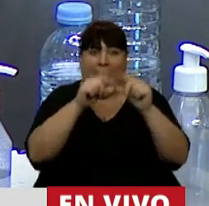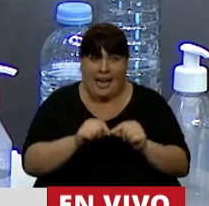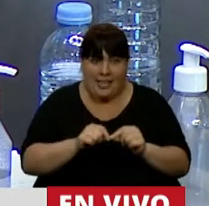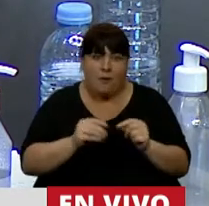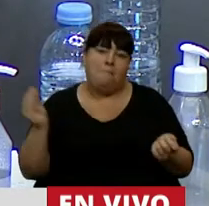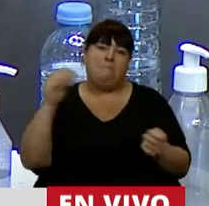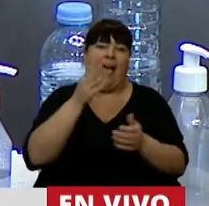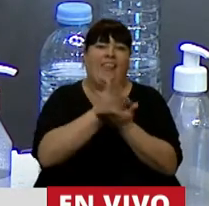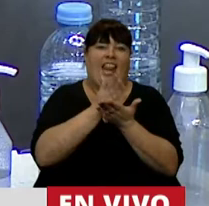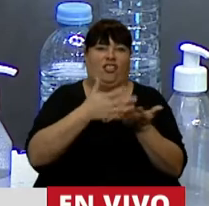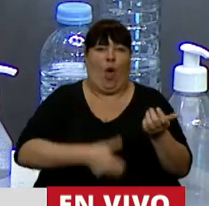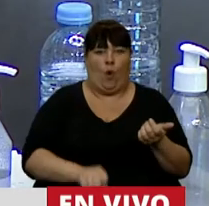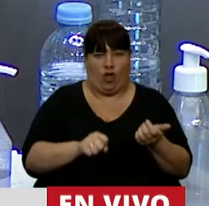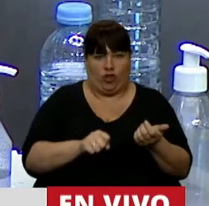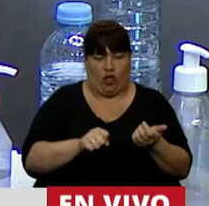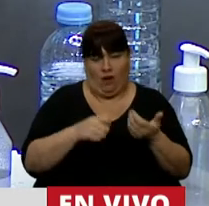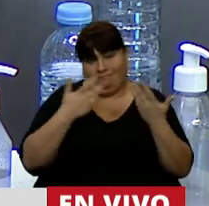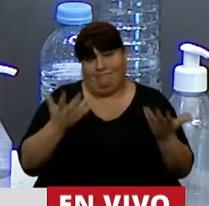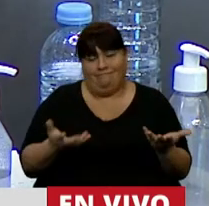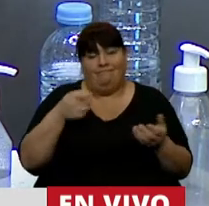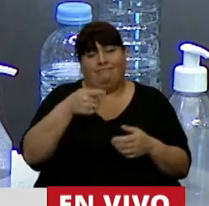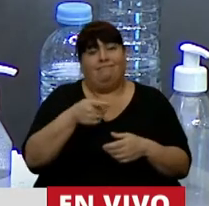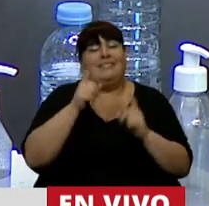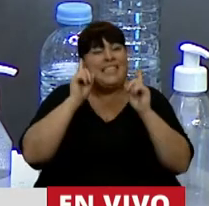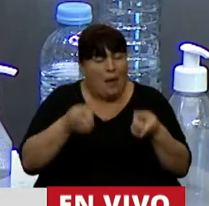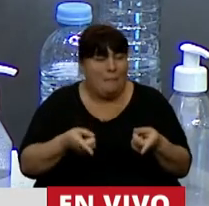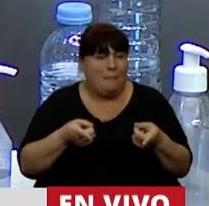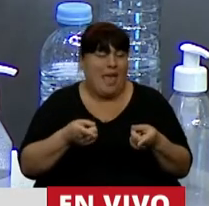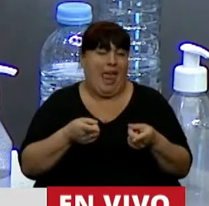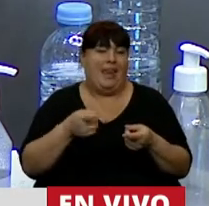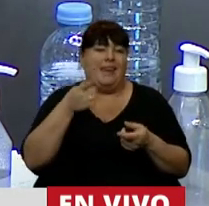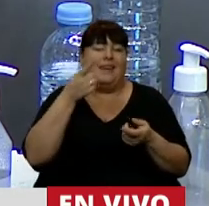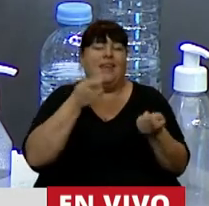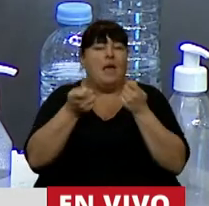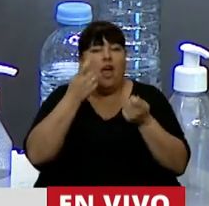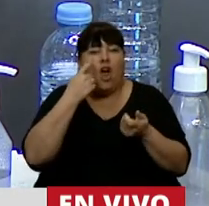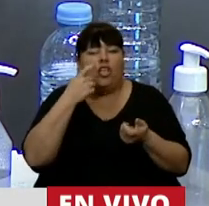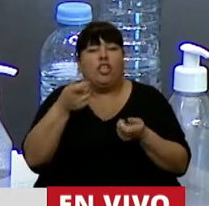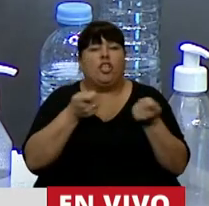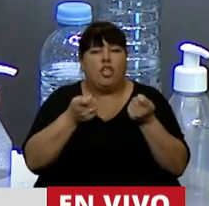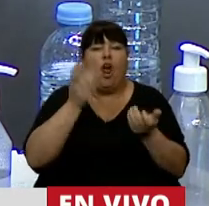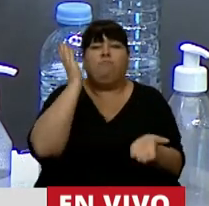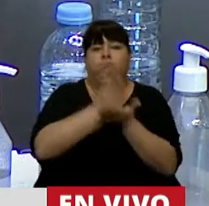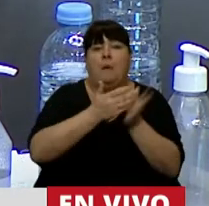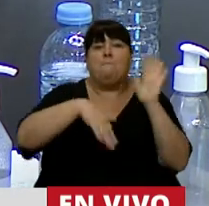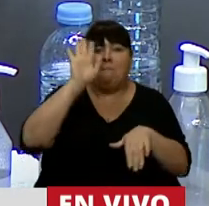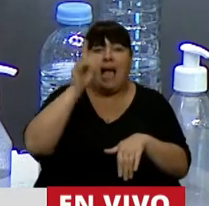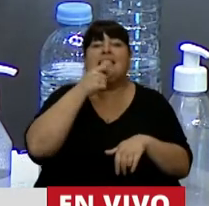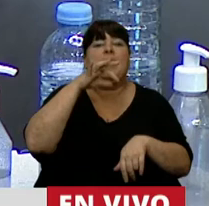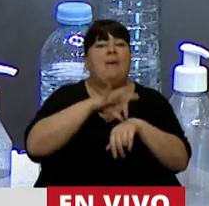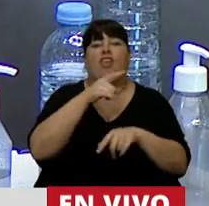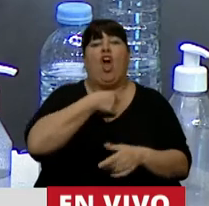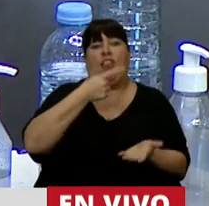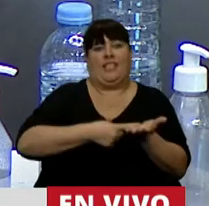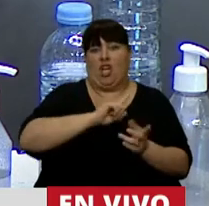amplían el derecho al aborto. Tal es así que, inclusive, regula y penaliza más la objeción de